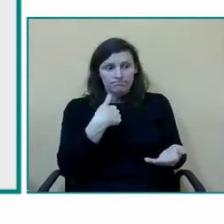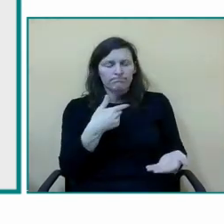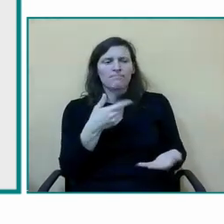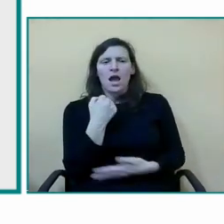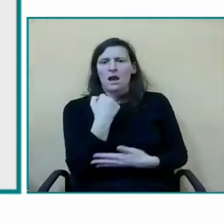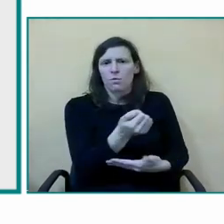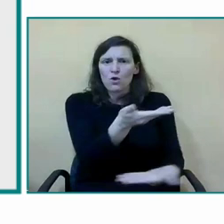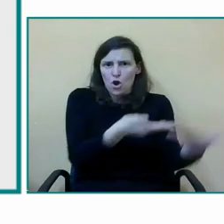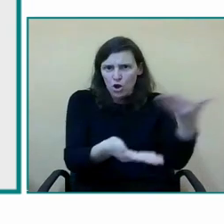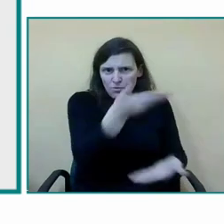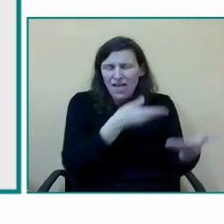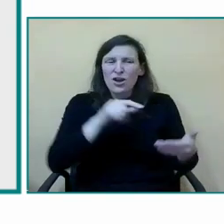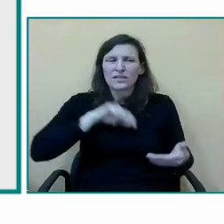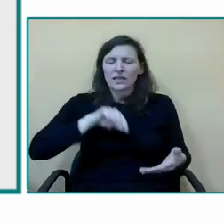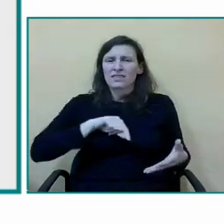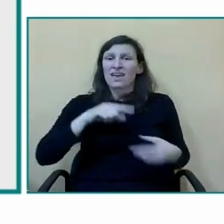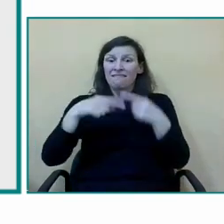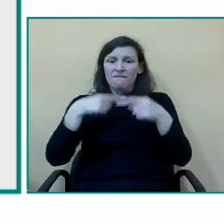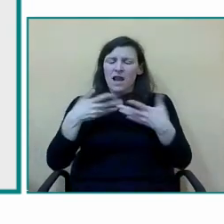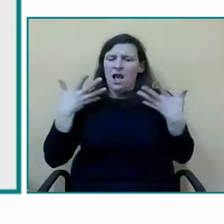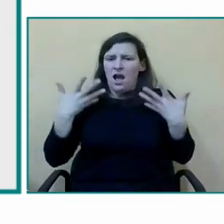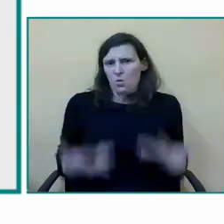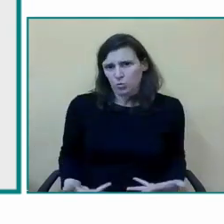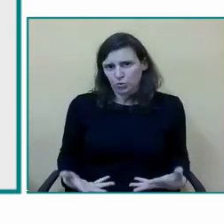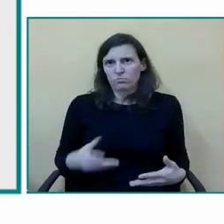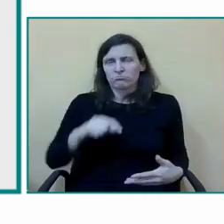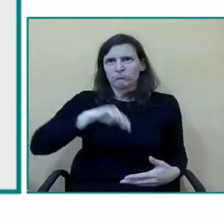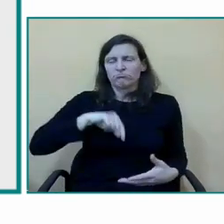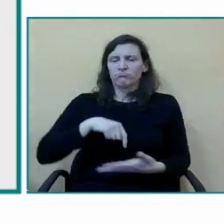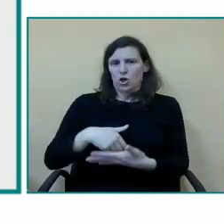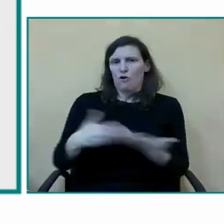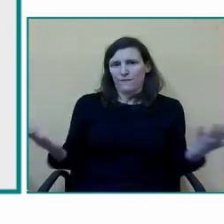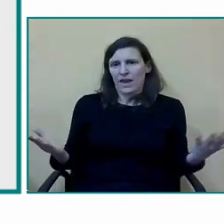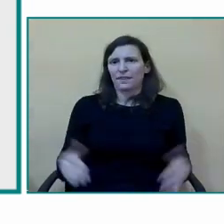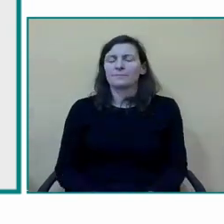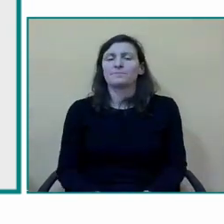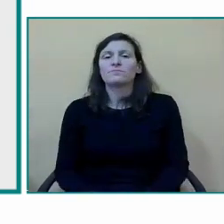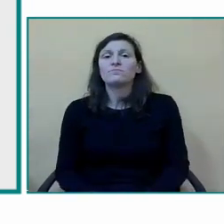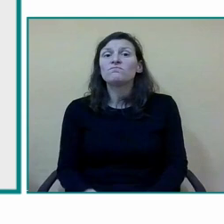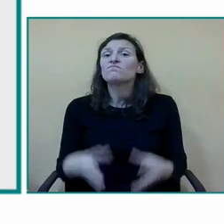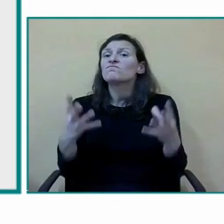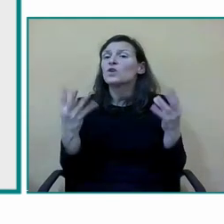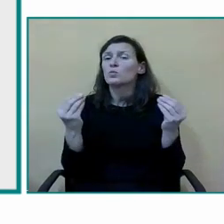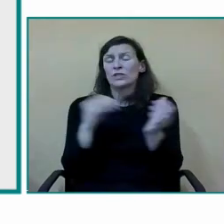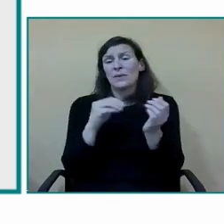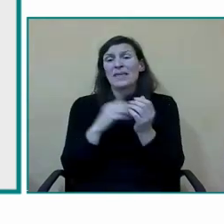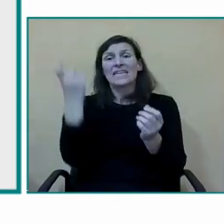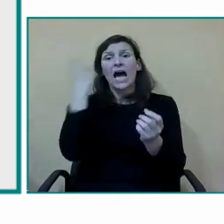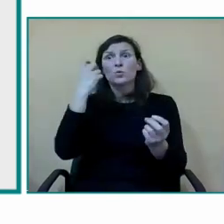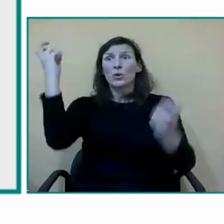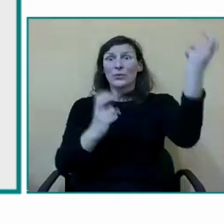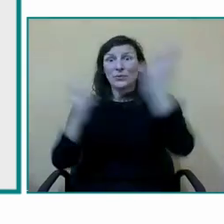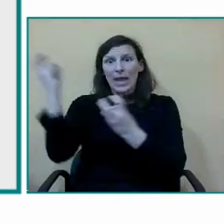quiero decir que muchos de los alumnos que van a incorporarse al colegio han sido ya implantados y otros